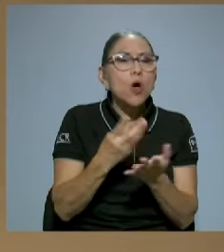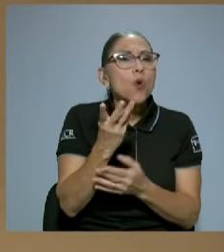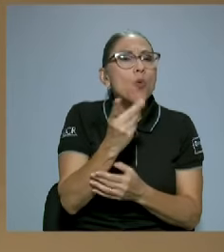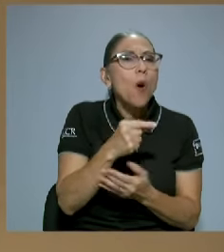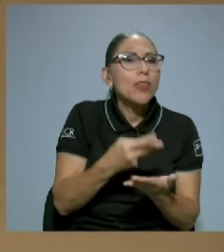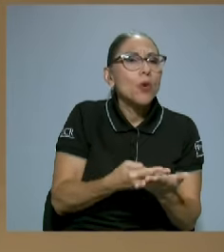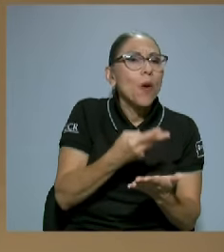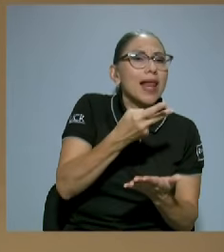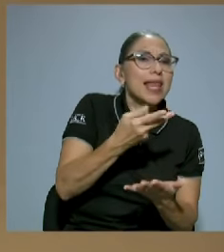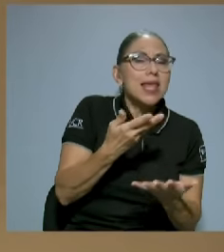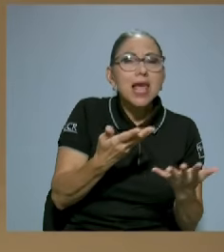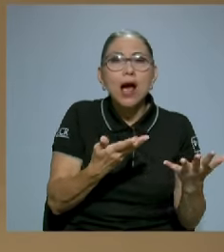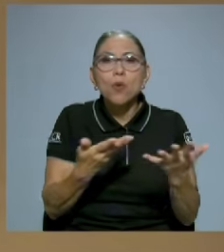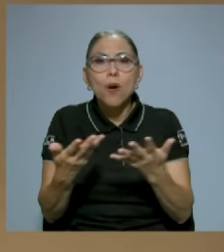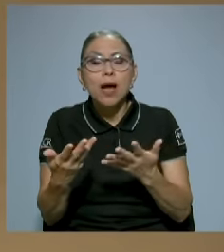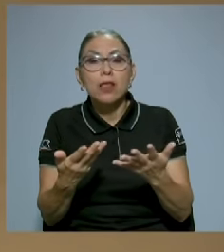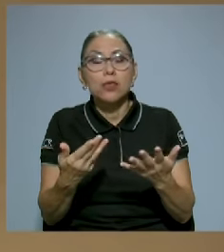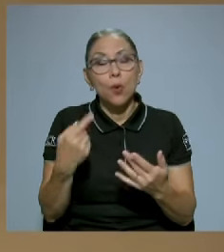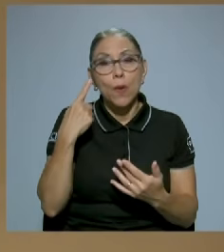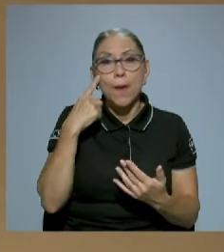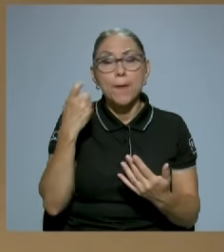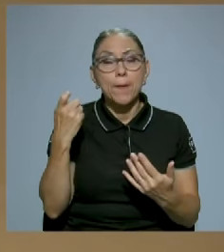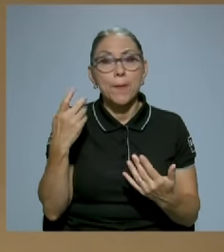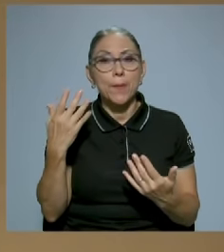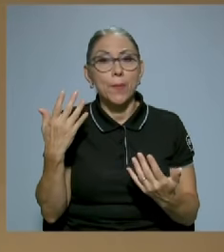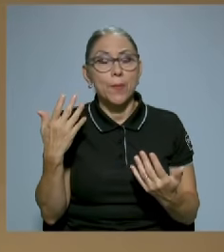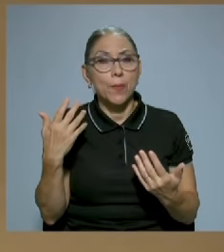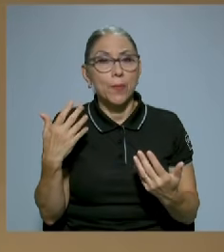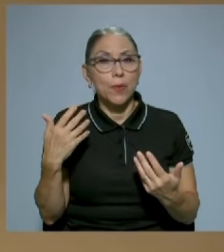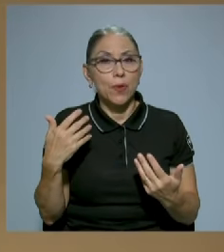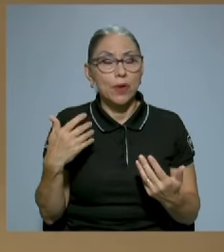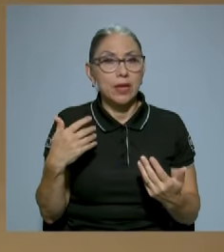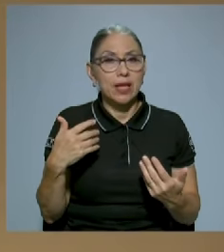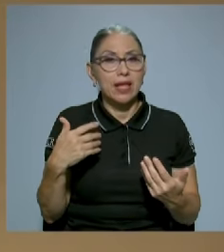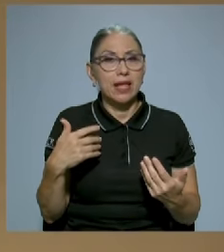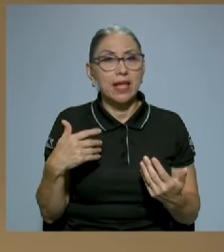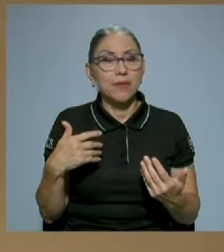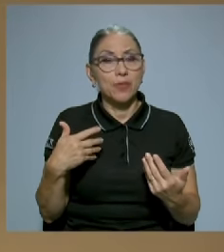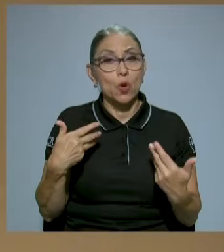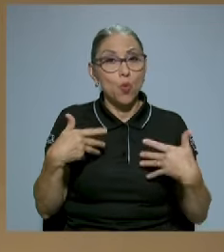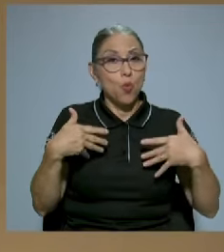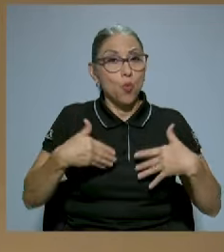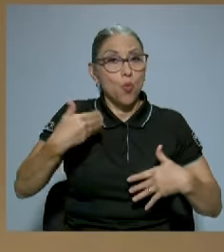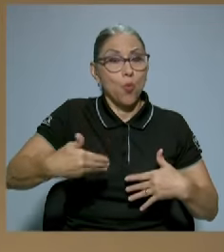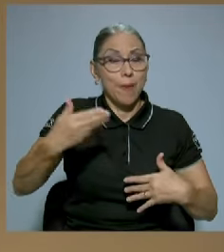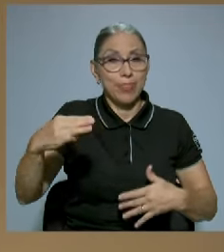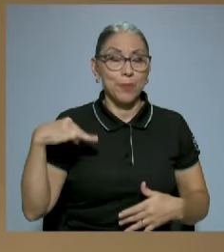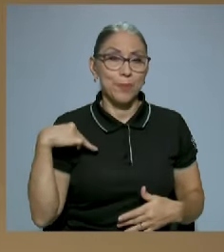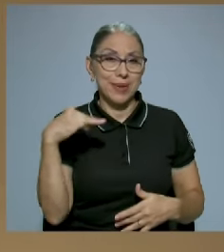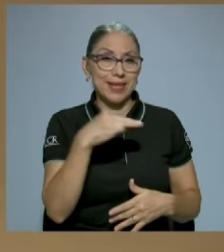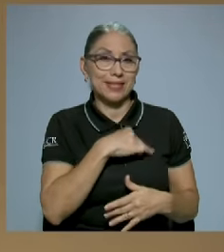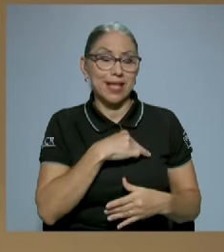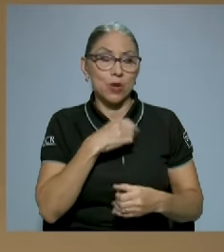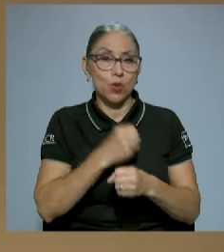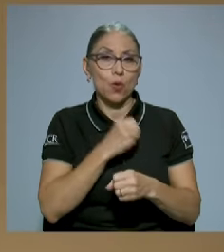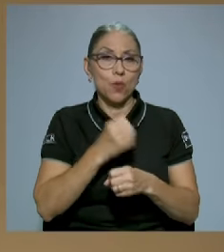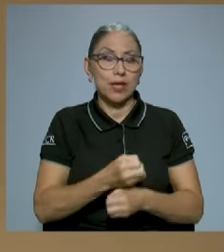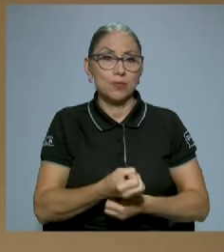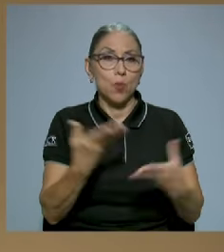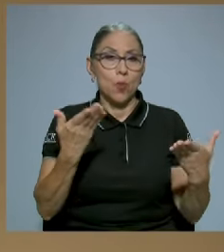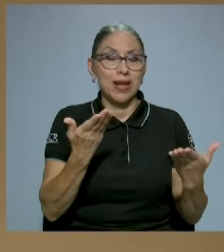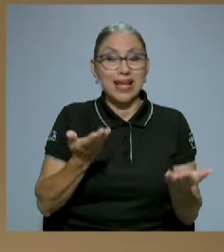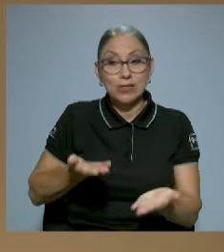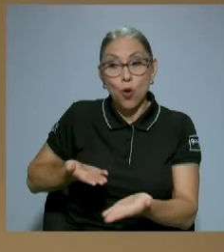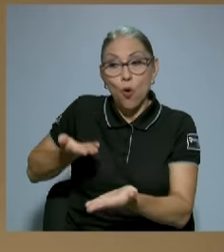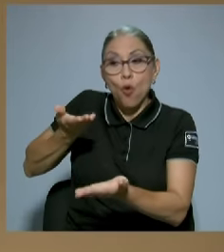que el Ministerio de Obras Públicas le ofrece al Banco